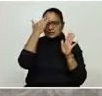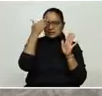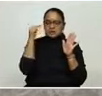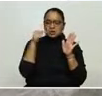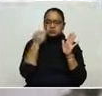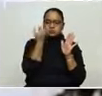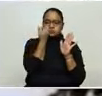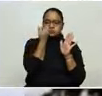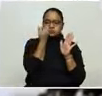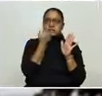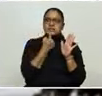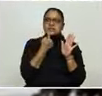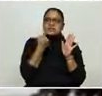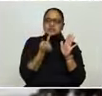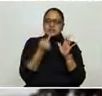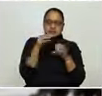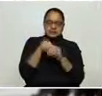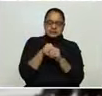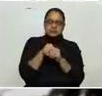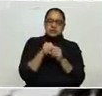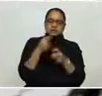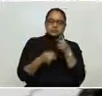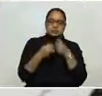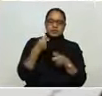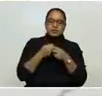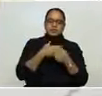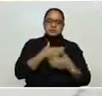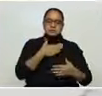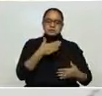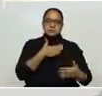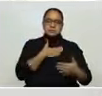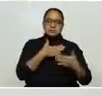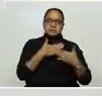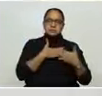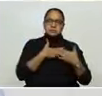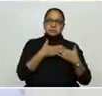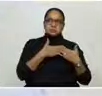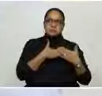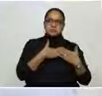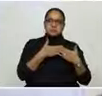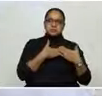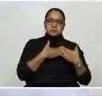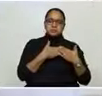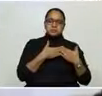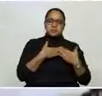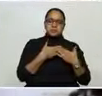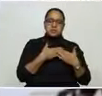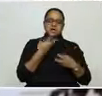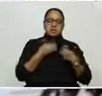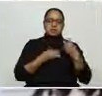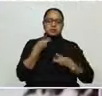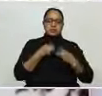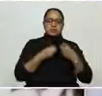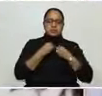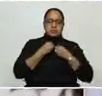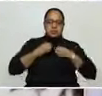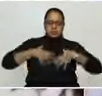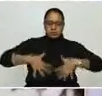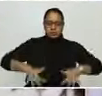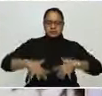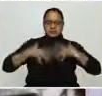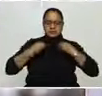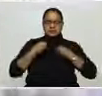es una enfermedad cardiovascular que viene a afectar todo el sistema